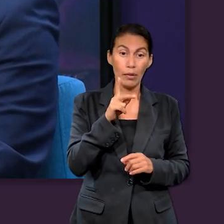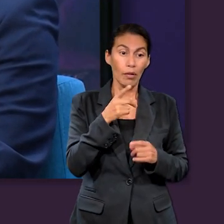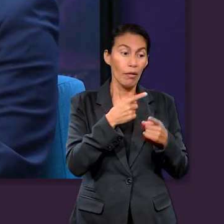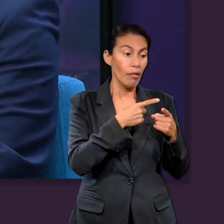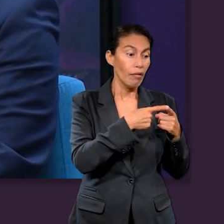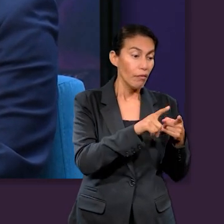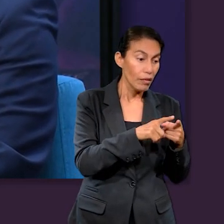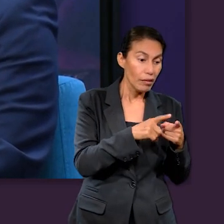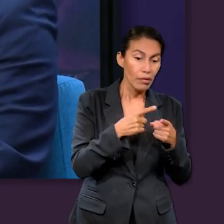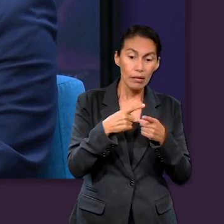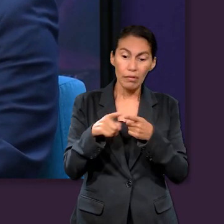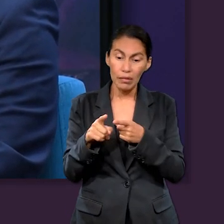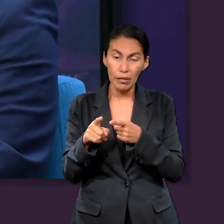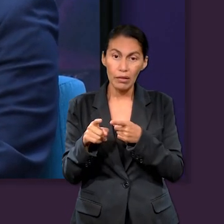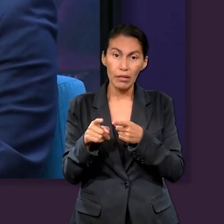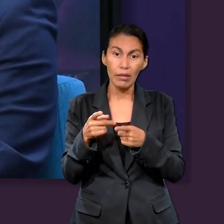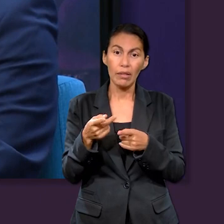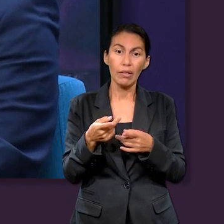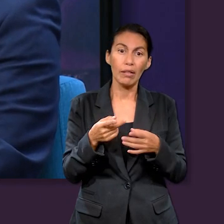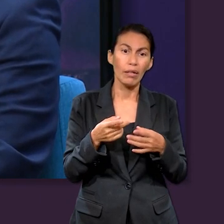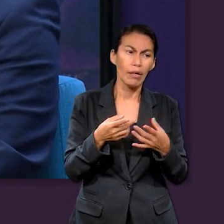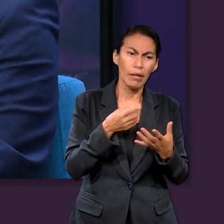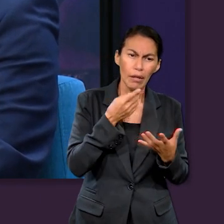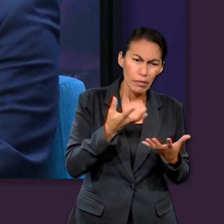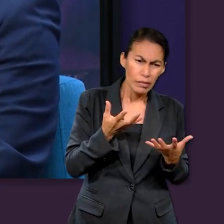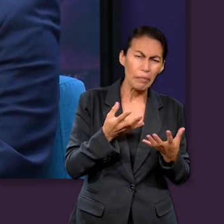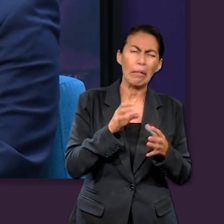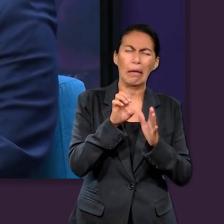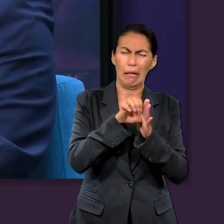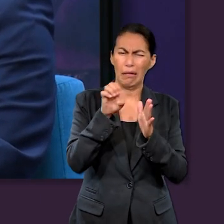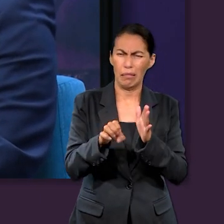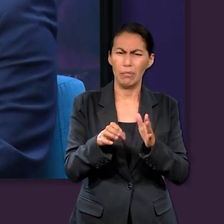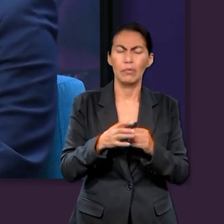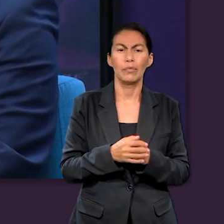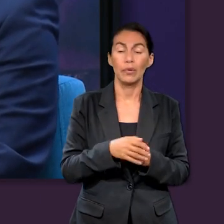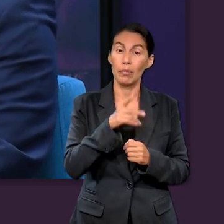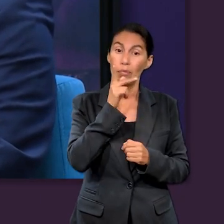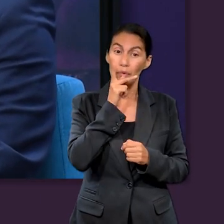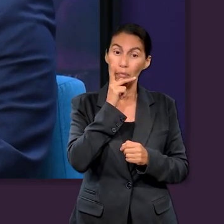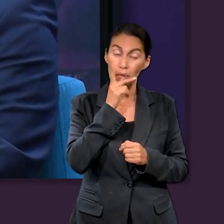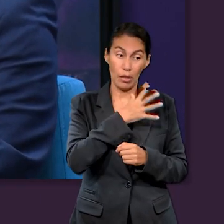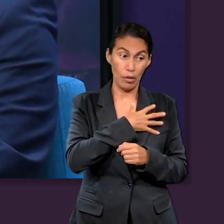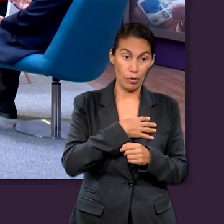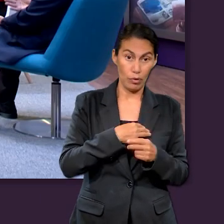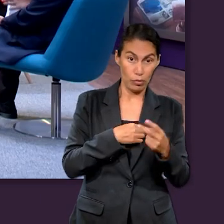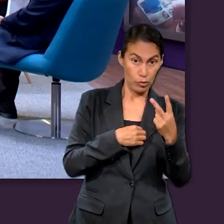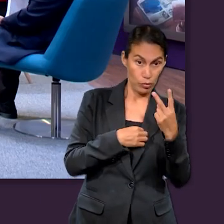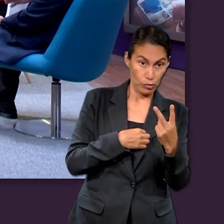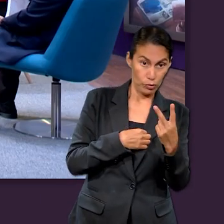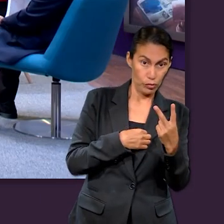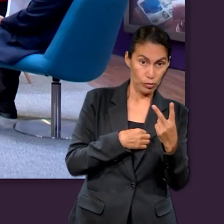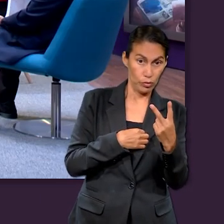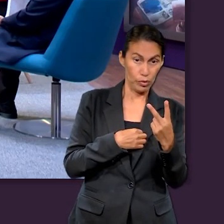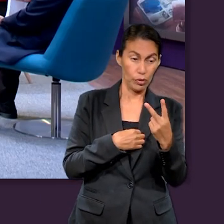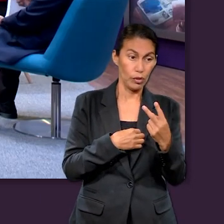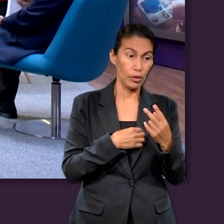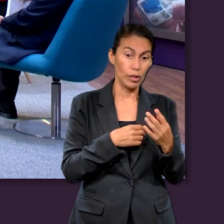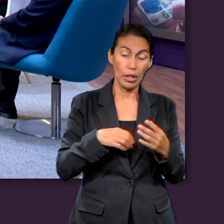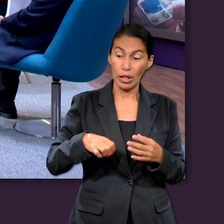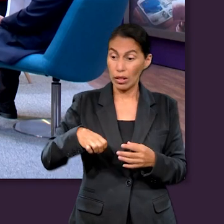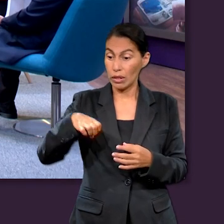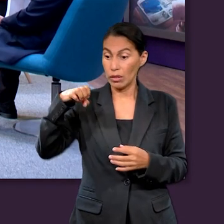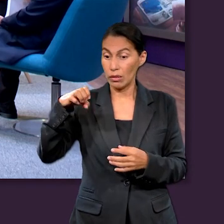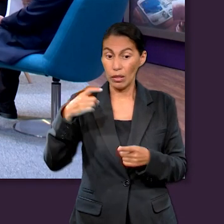expresa en un lenguaje diferente. Porque es como un padre que tiene dos hijos diferentes. Entonces, en dos